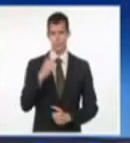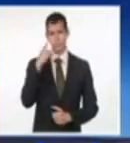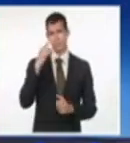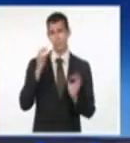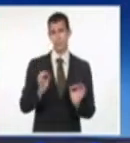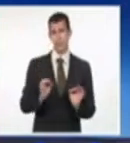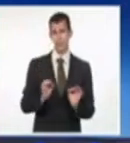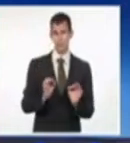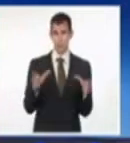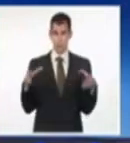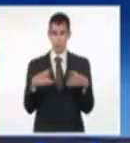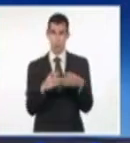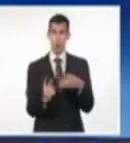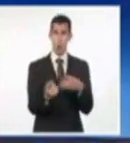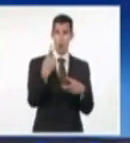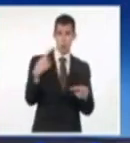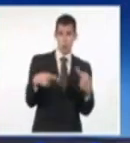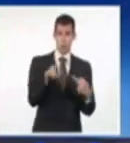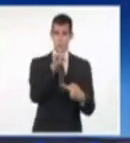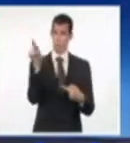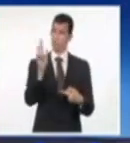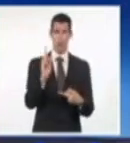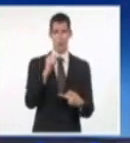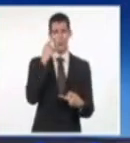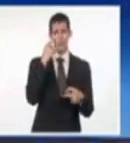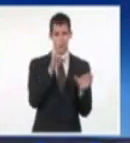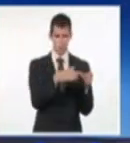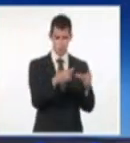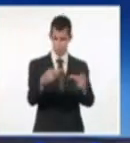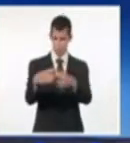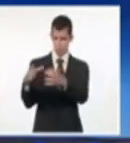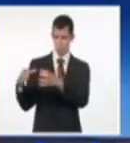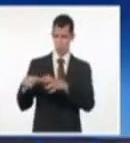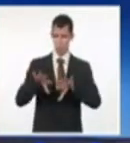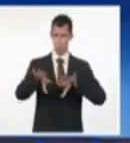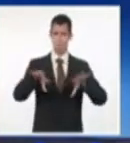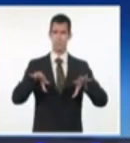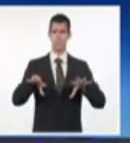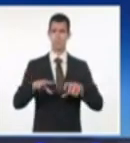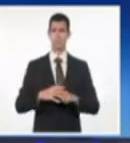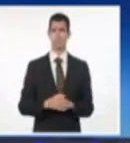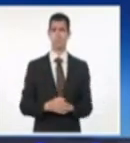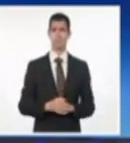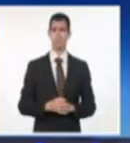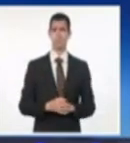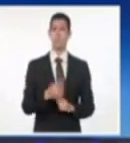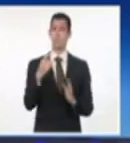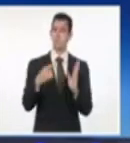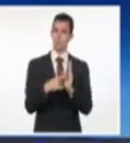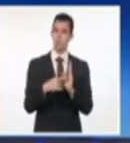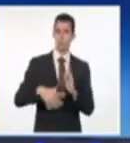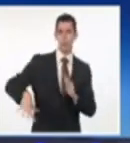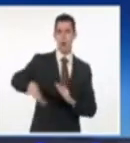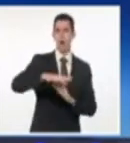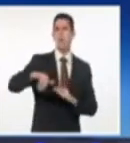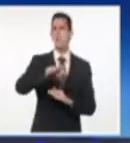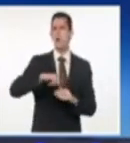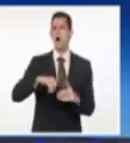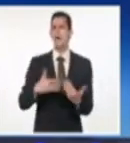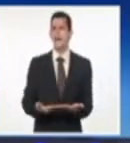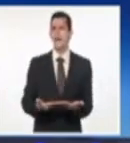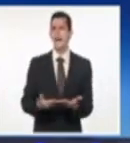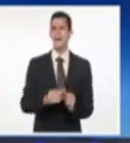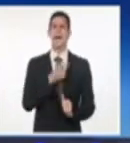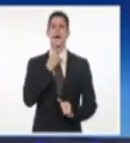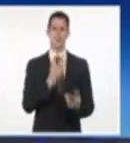tienen en común casi todo. Los provocadores de la calle, obispo, el huelguista de los parámetros sobrenaturales